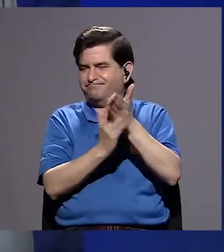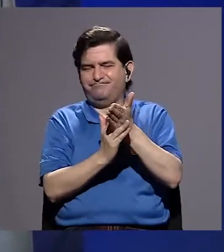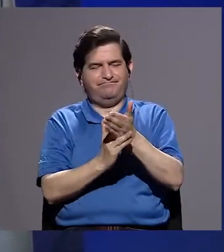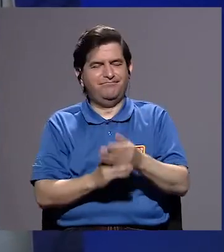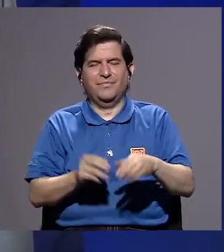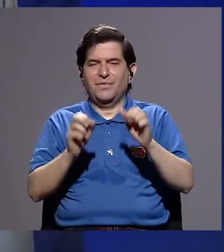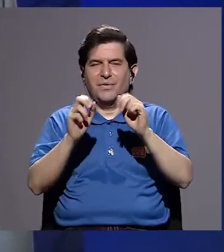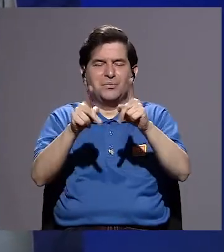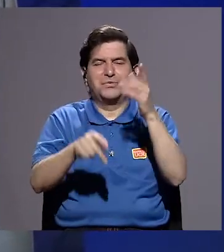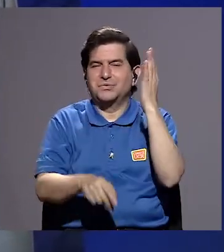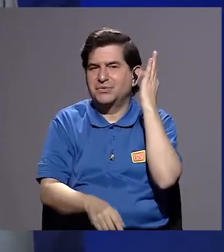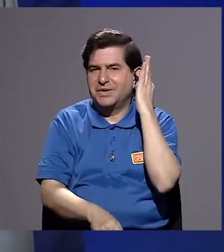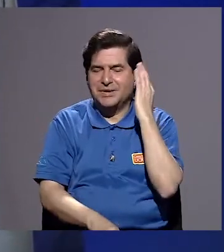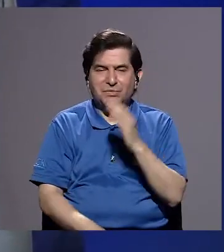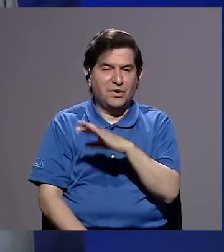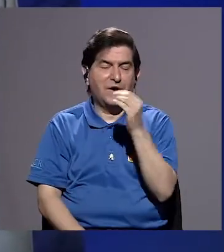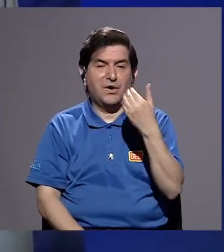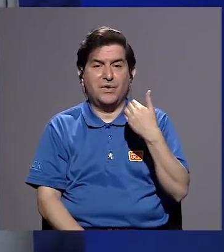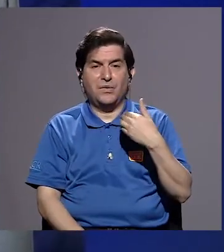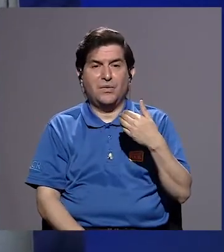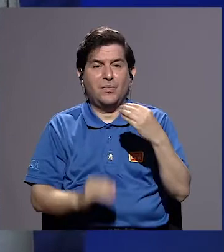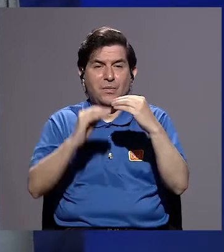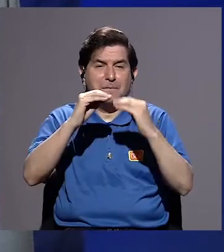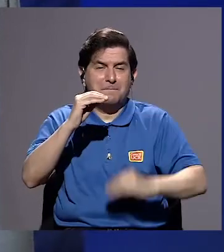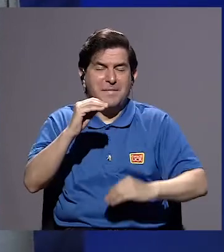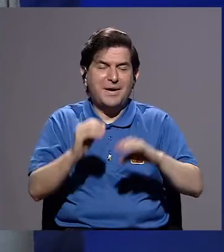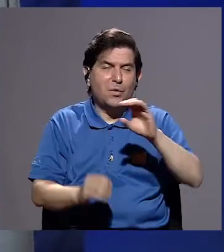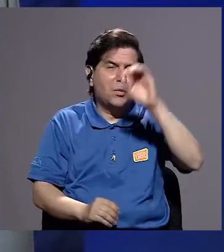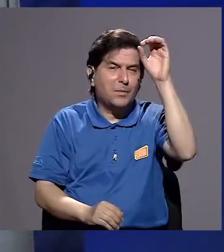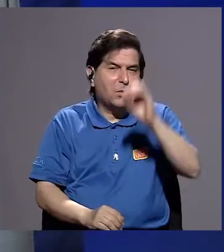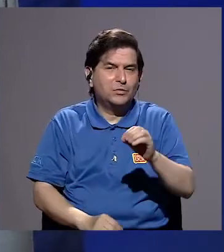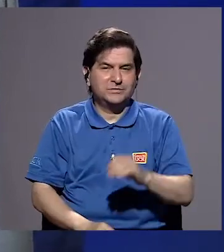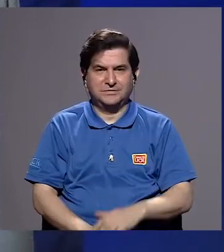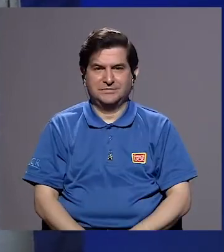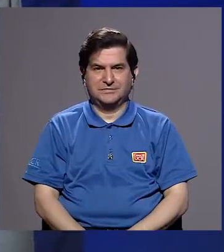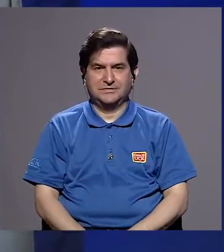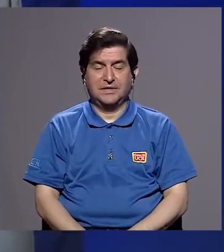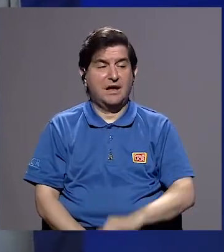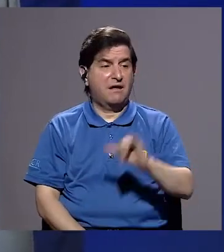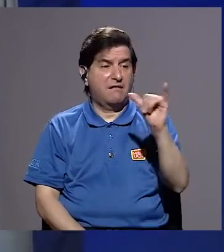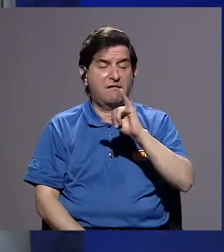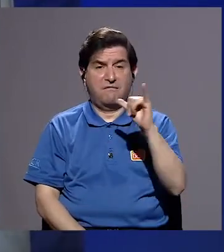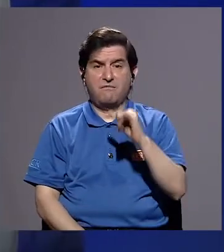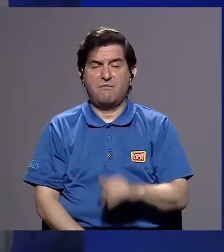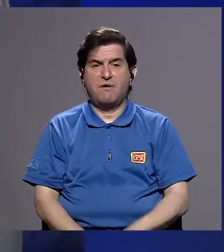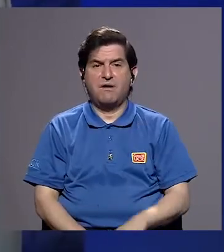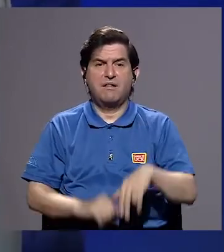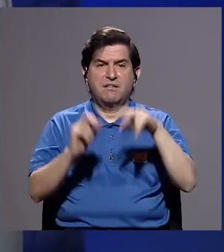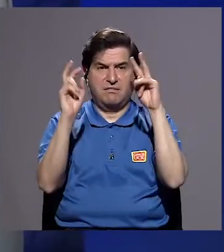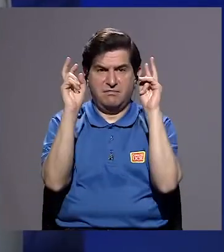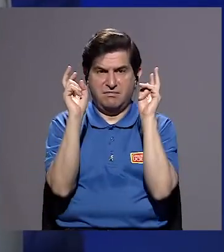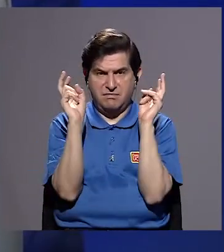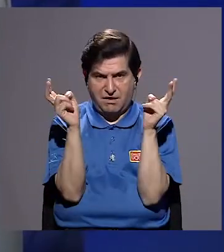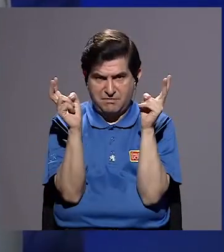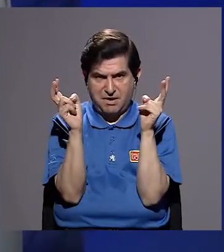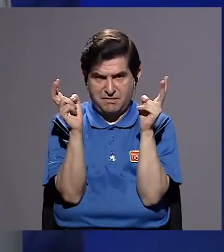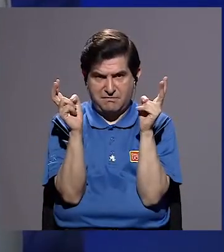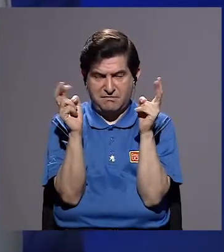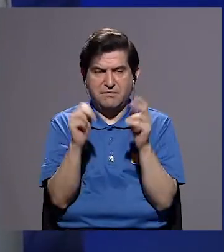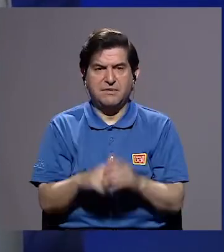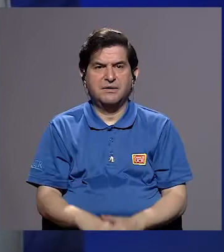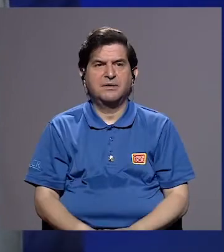ocupados por mujeres o lo son en menor proporción. De igual forma, en materia